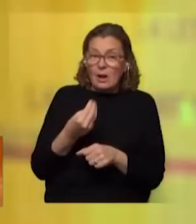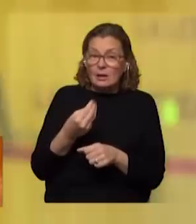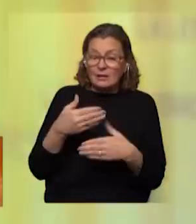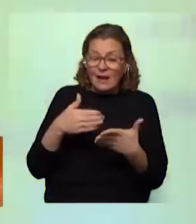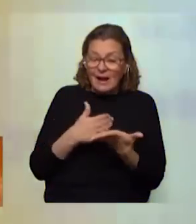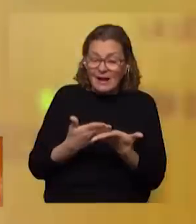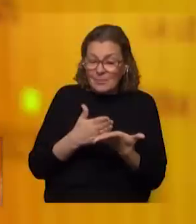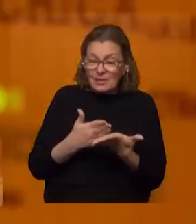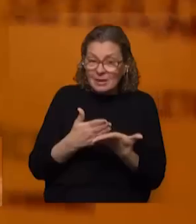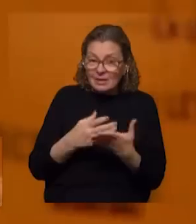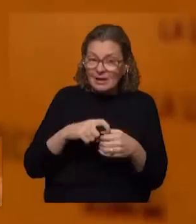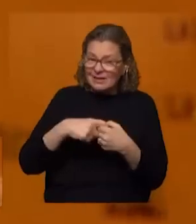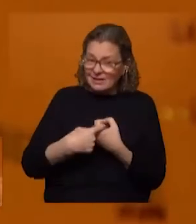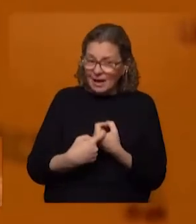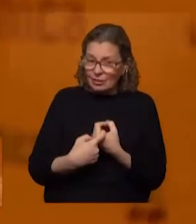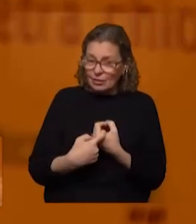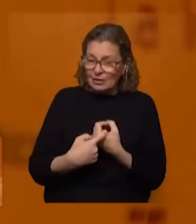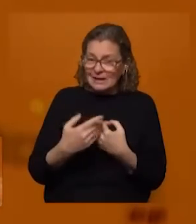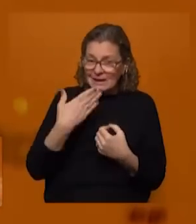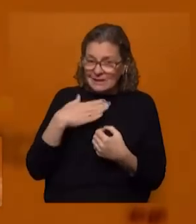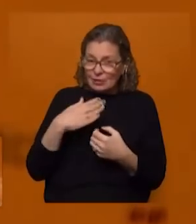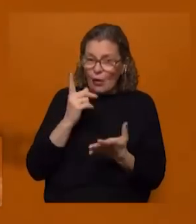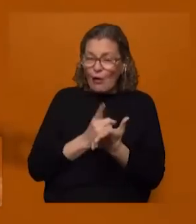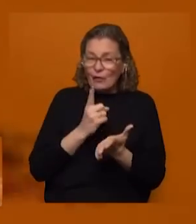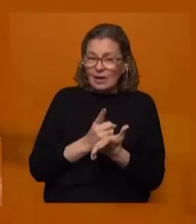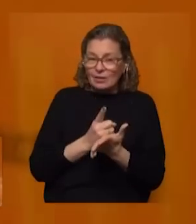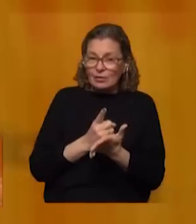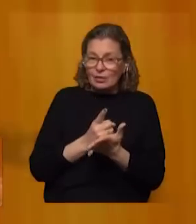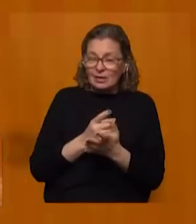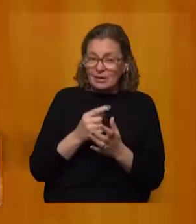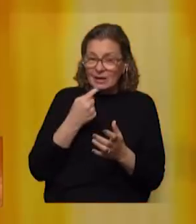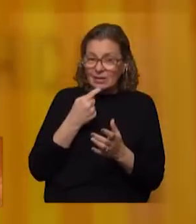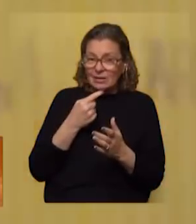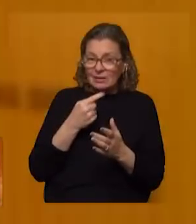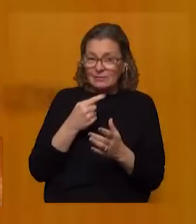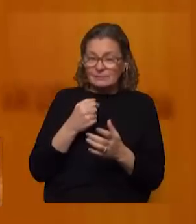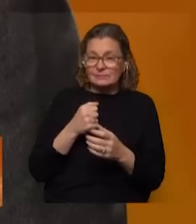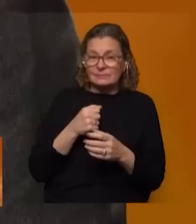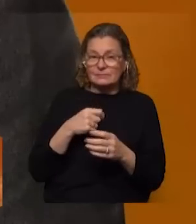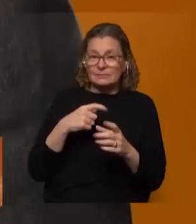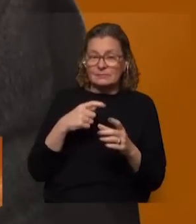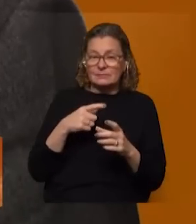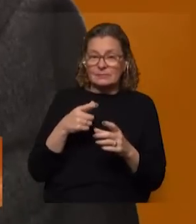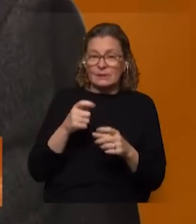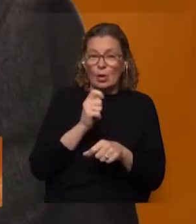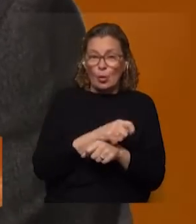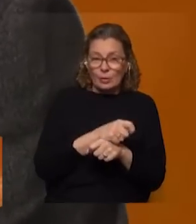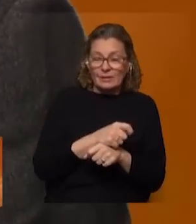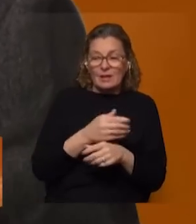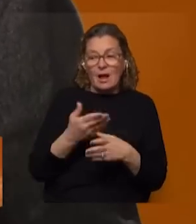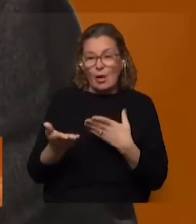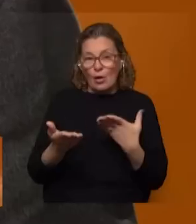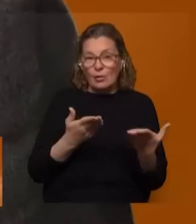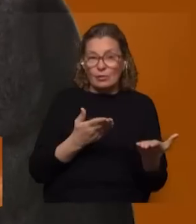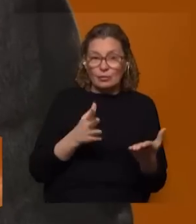borde de la acción gremial entendiendo las aclaraciones que hice aquí en el programa claro diferenciando entre judicialización que